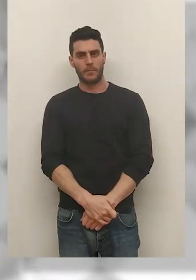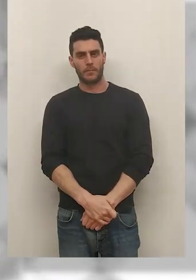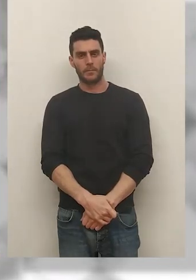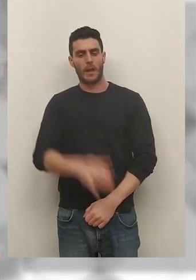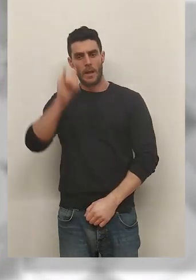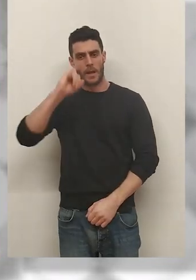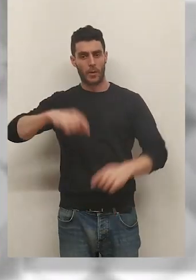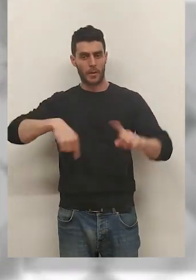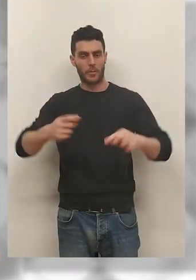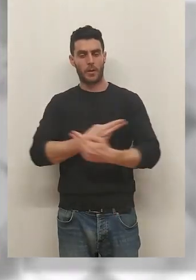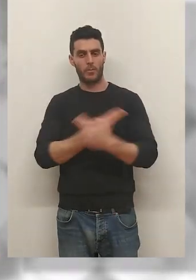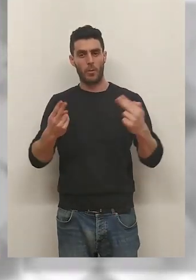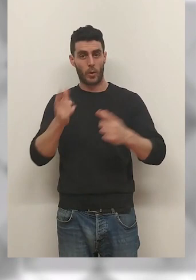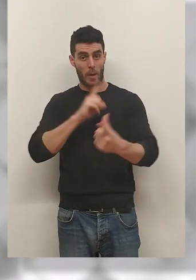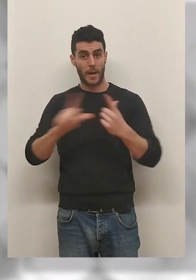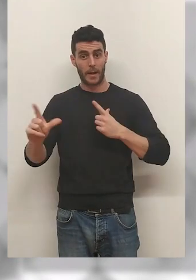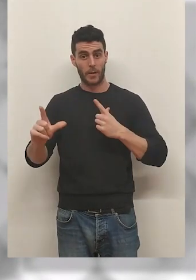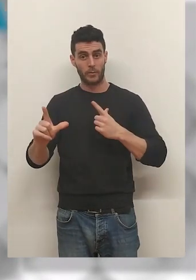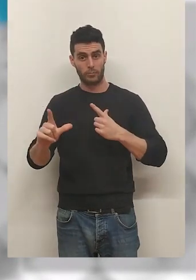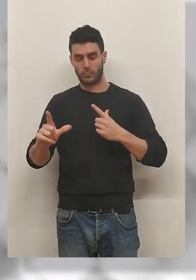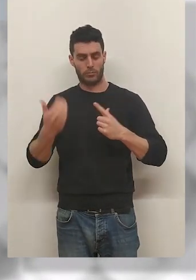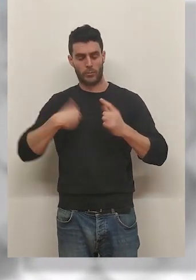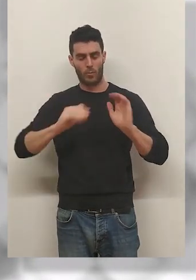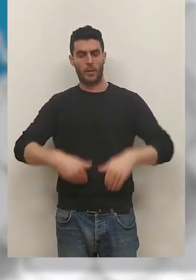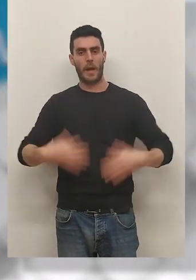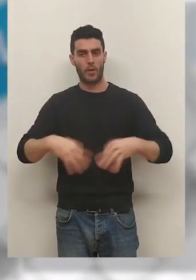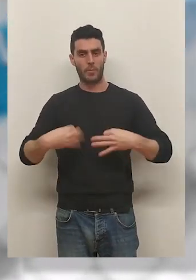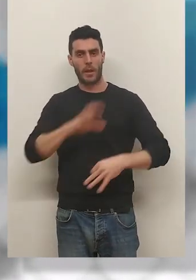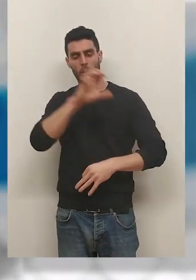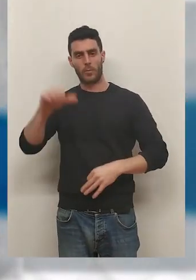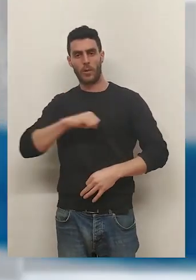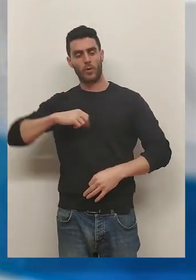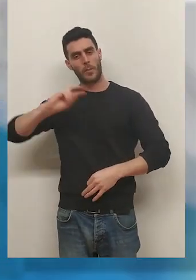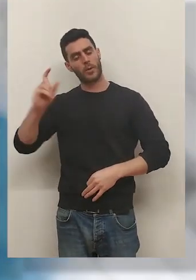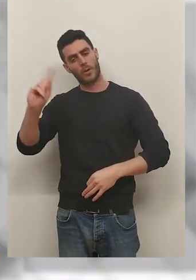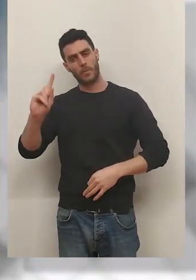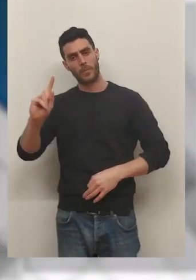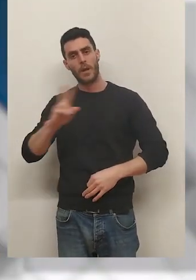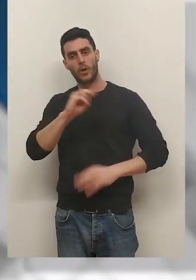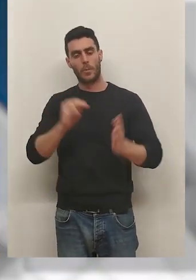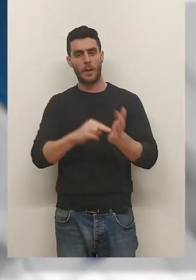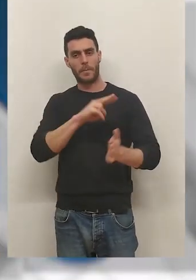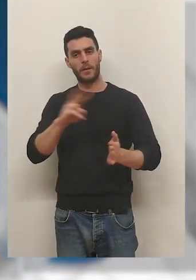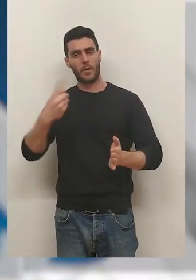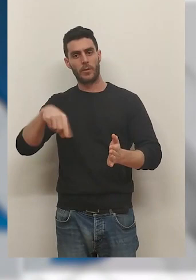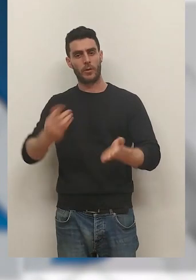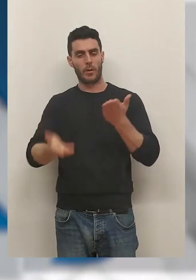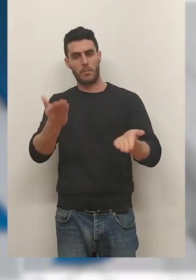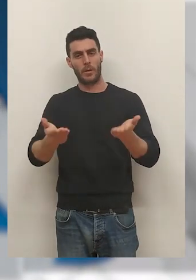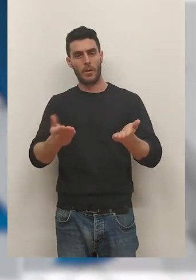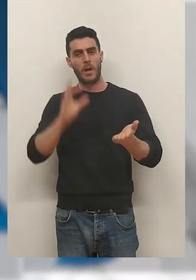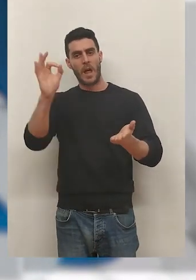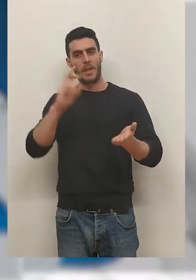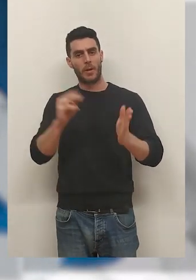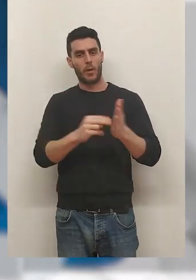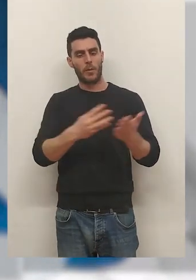En La Rioja el transporte público de viajeros se ha recuperado, no así en otras comunidades autónomas, y en 2022 hemos superado